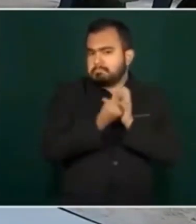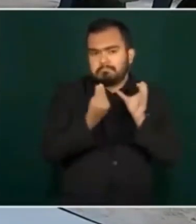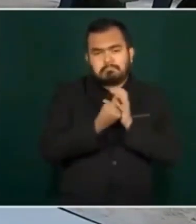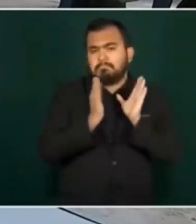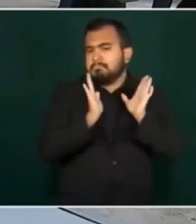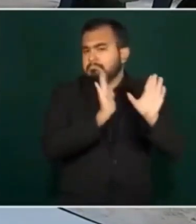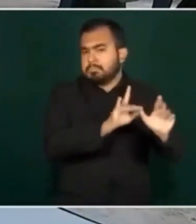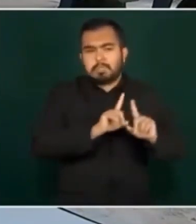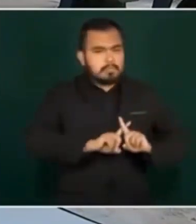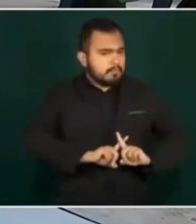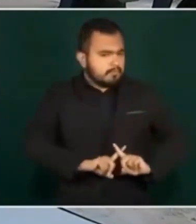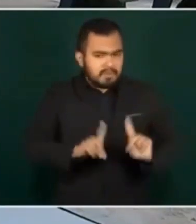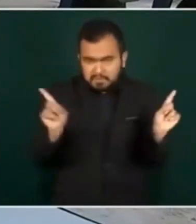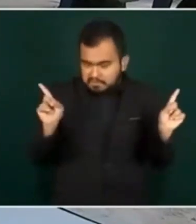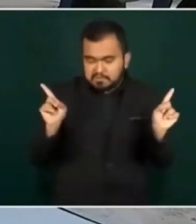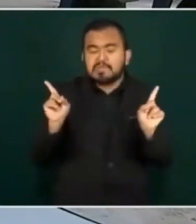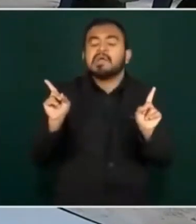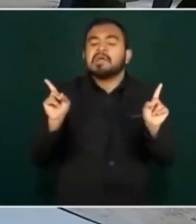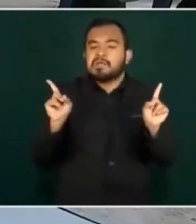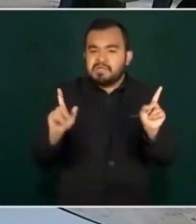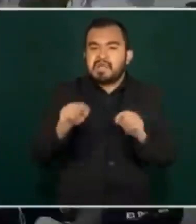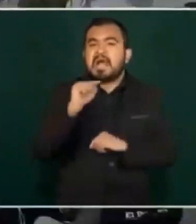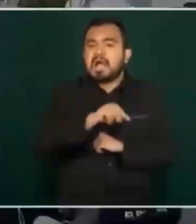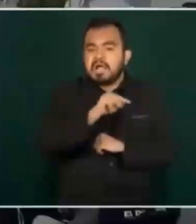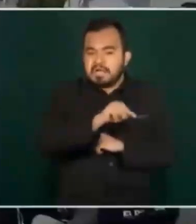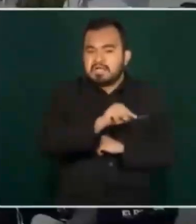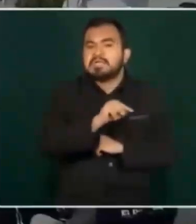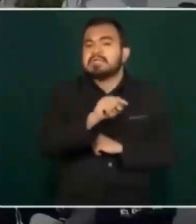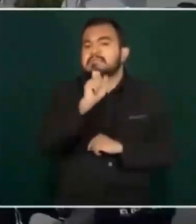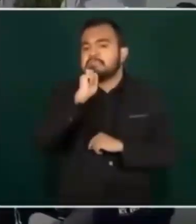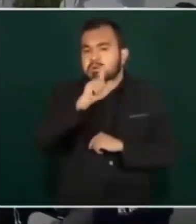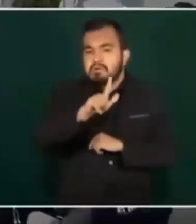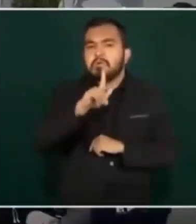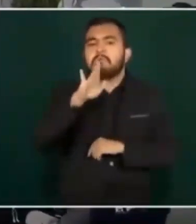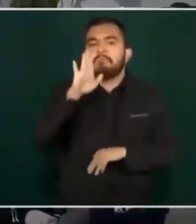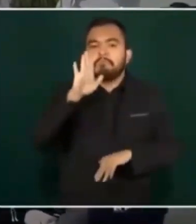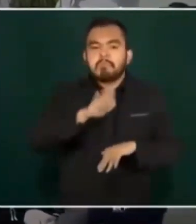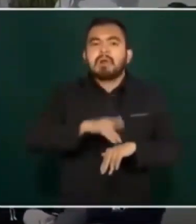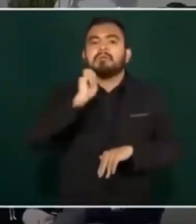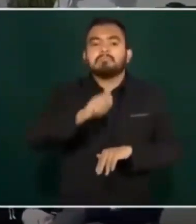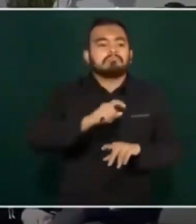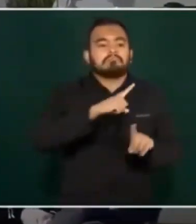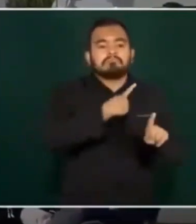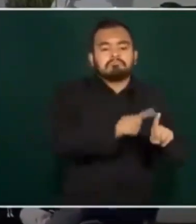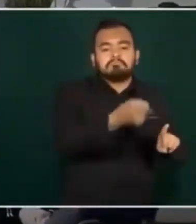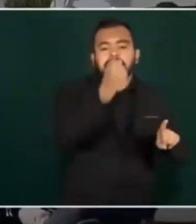Aquí sí. Hay más. Pluralidad.